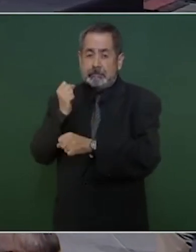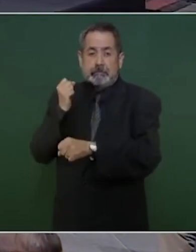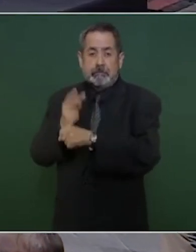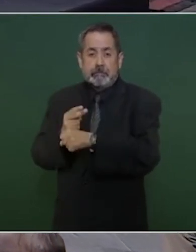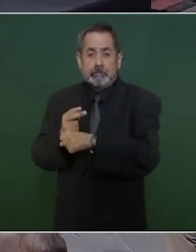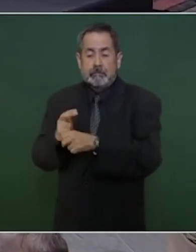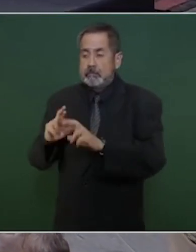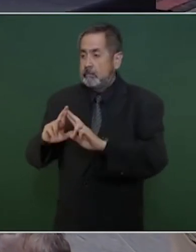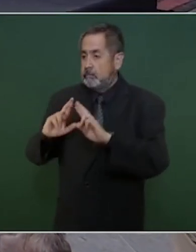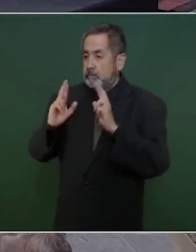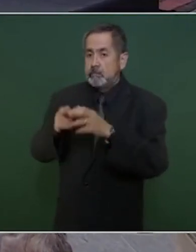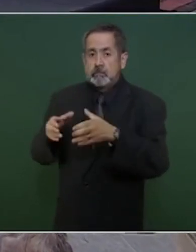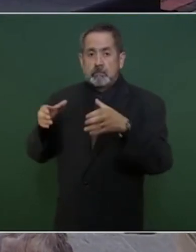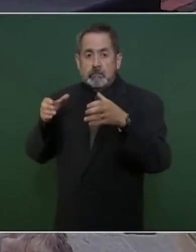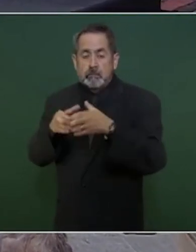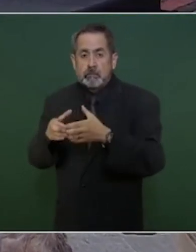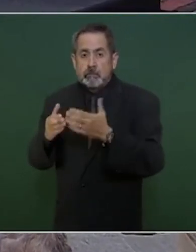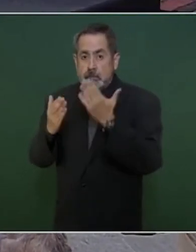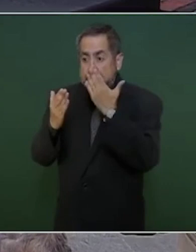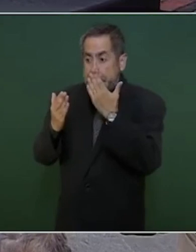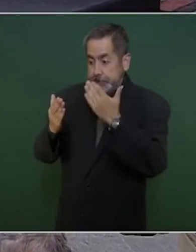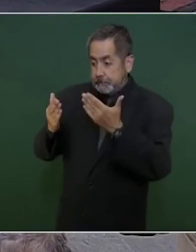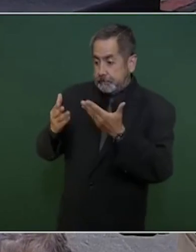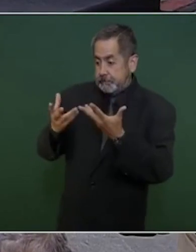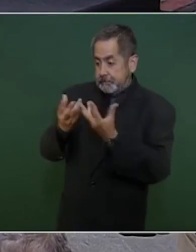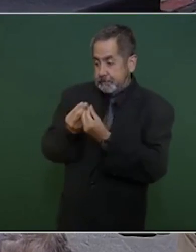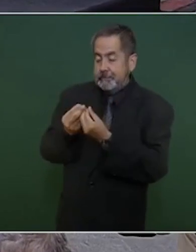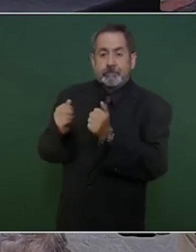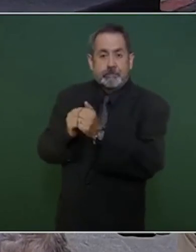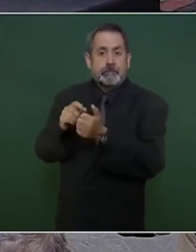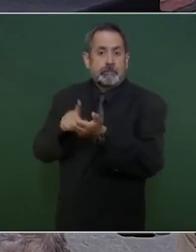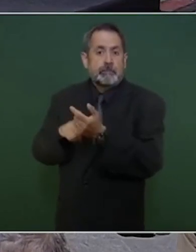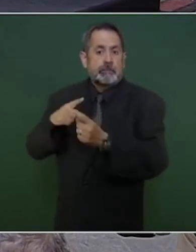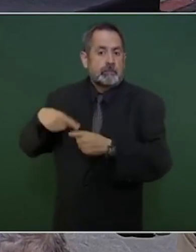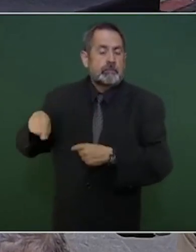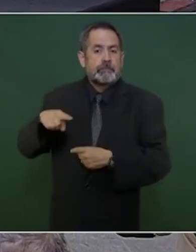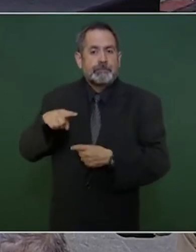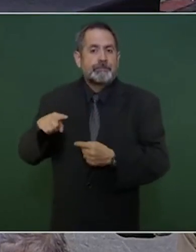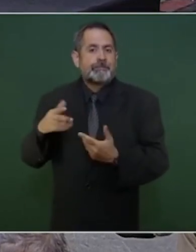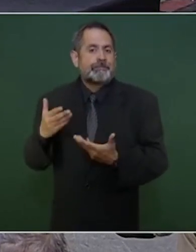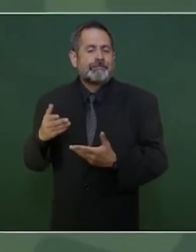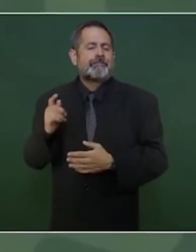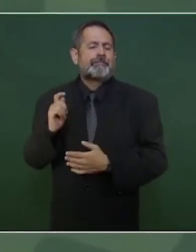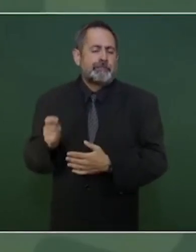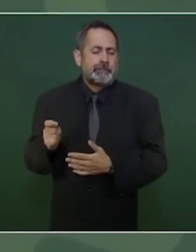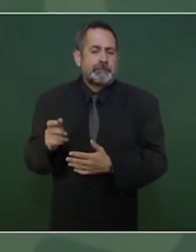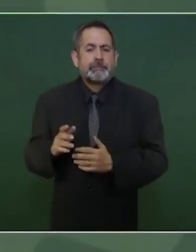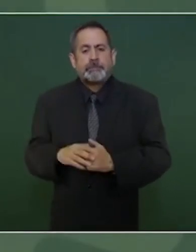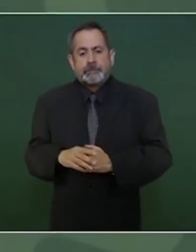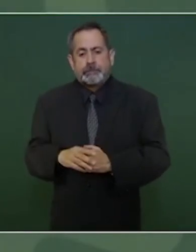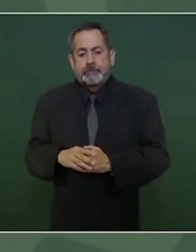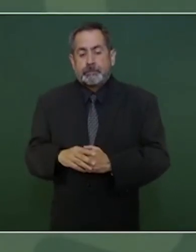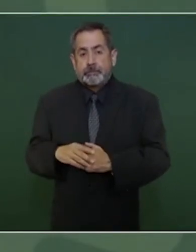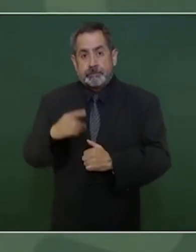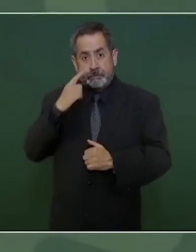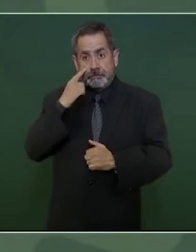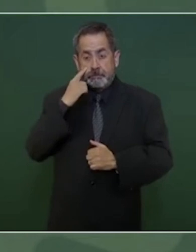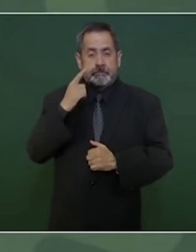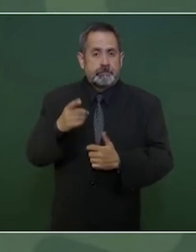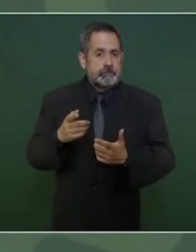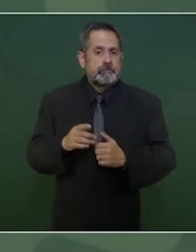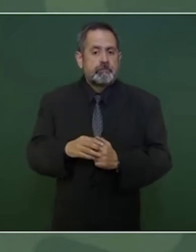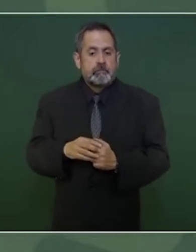y una peculiaridad es que nosotros nos reunimos,